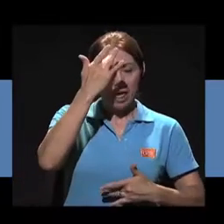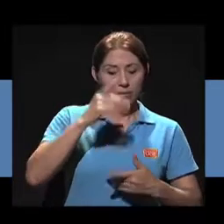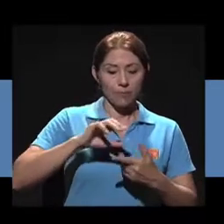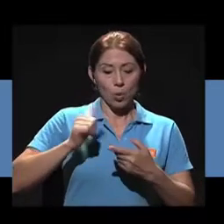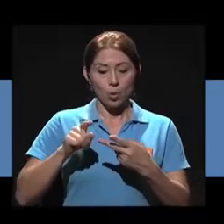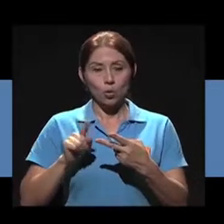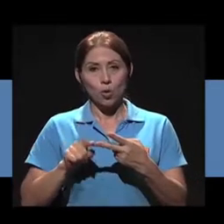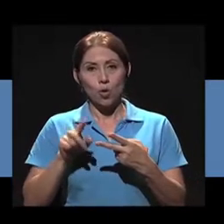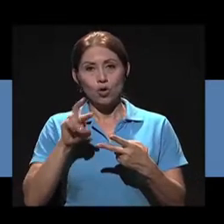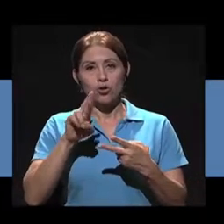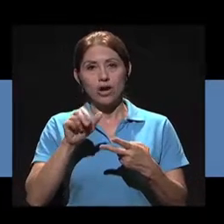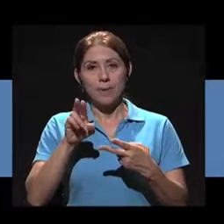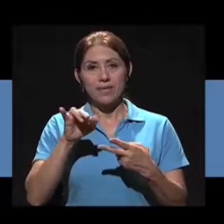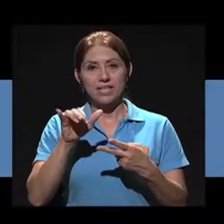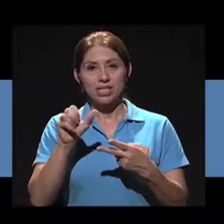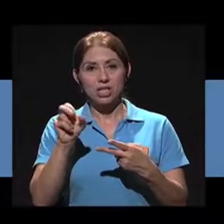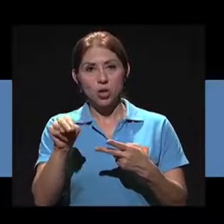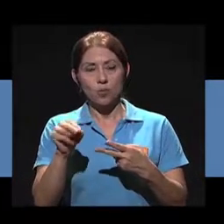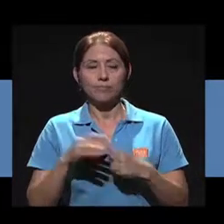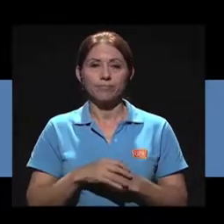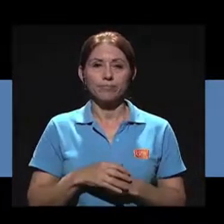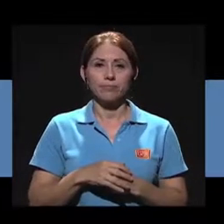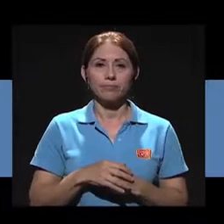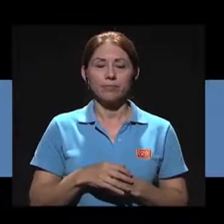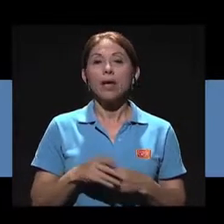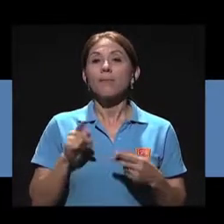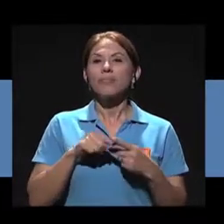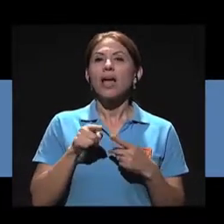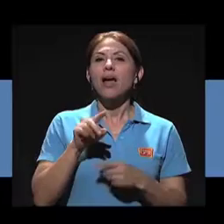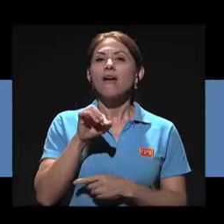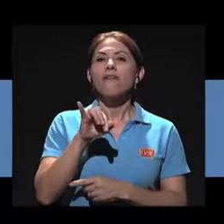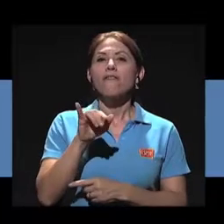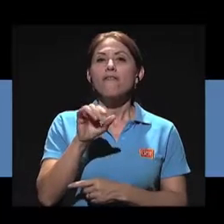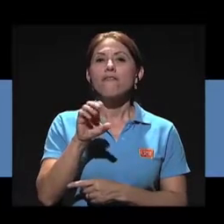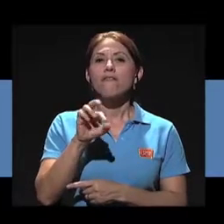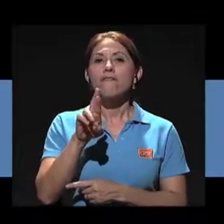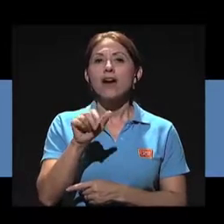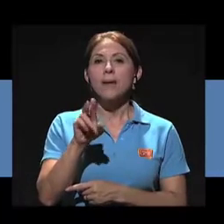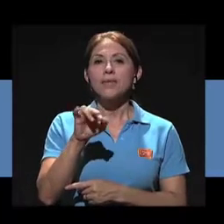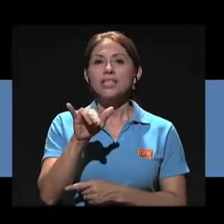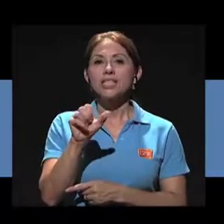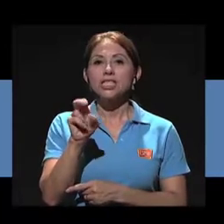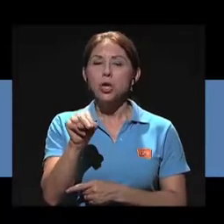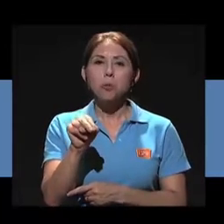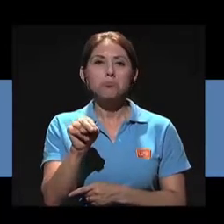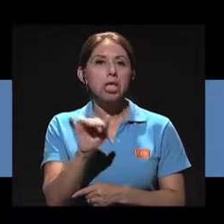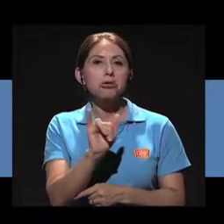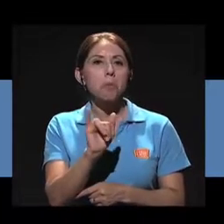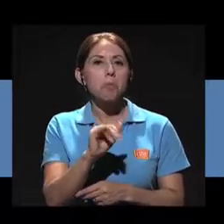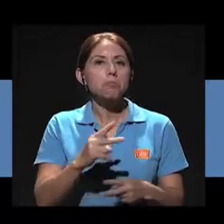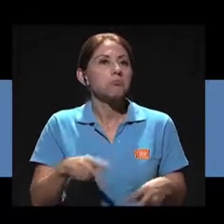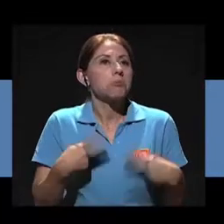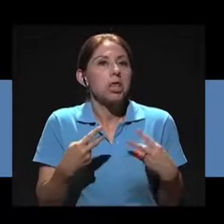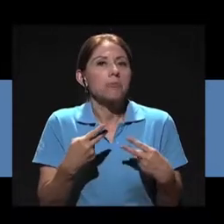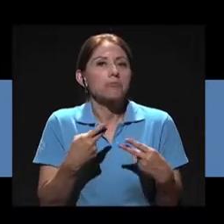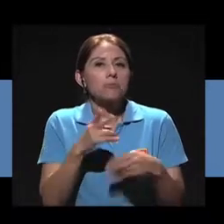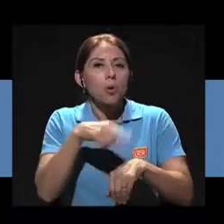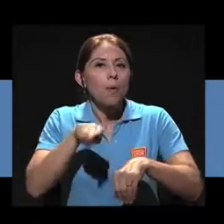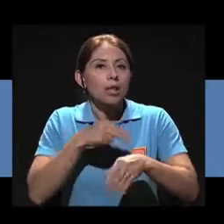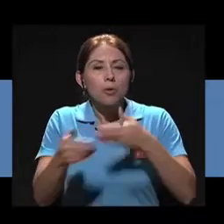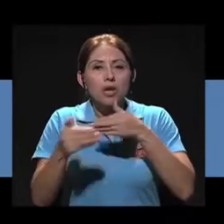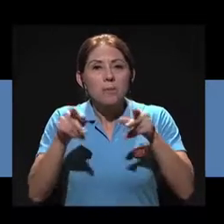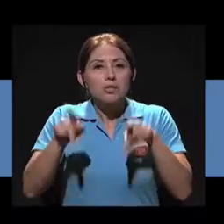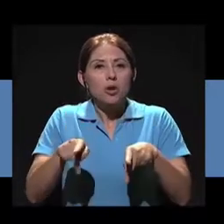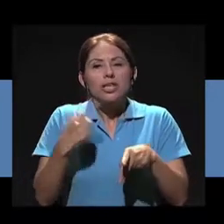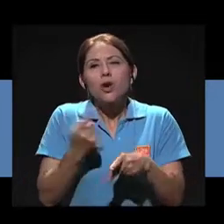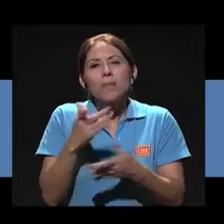primero es muy parecido a la vida normal de cualquier persona, solo que hay que tomar ciertos cuidados y ciertas previsiones, pero